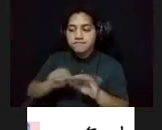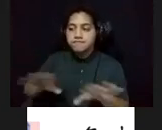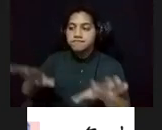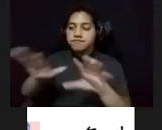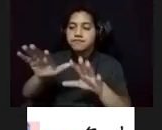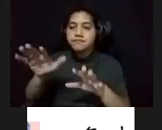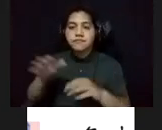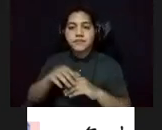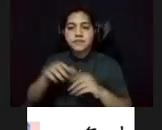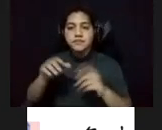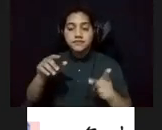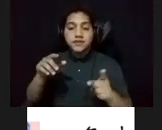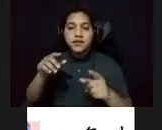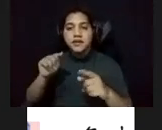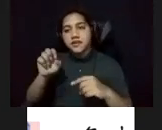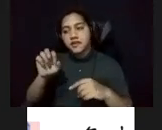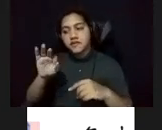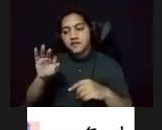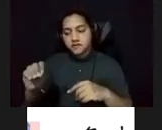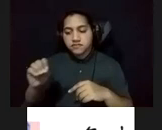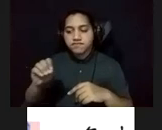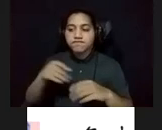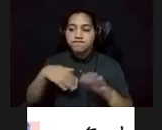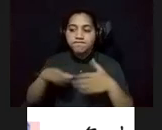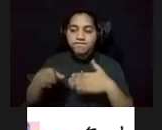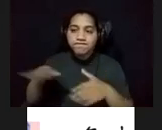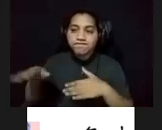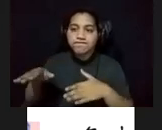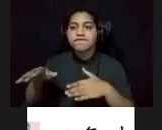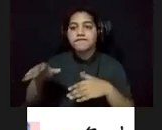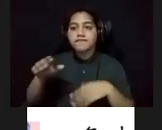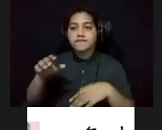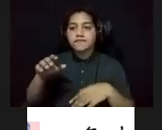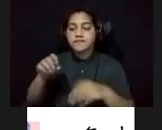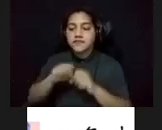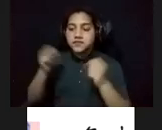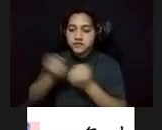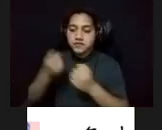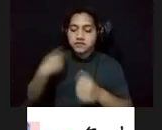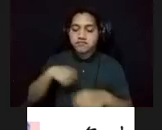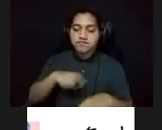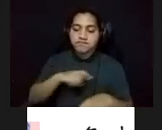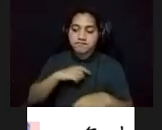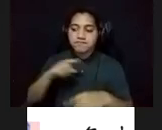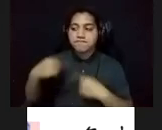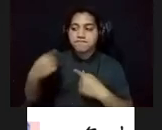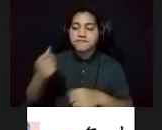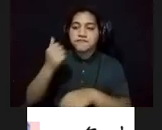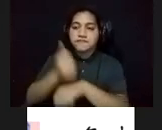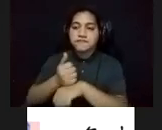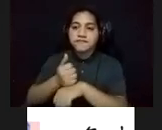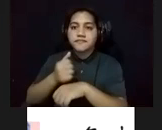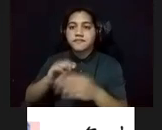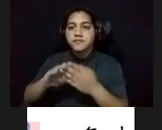Don Tefo guió sus pasos por los mismos adoquines que recorrieron la sociedad española desde la fundación de la ciudad